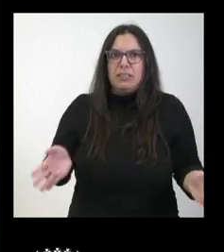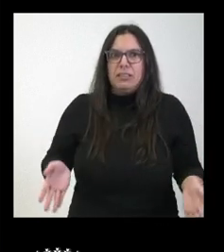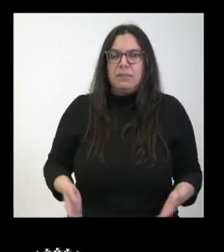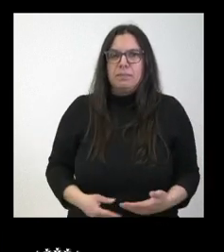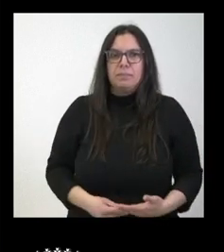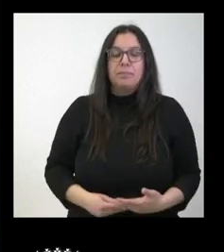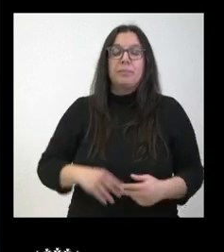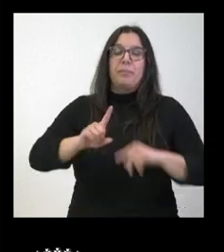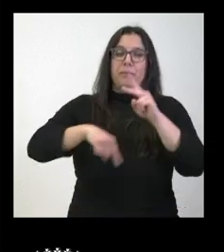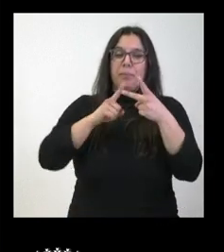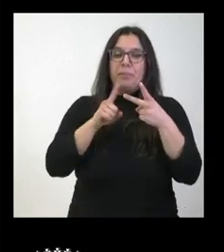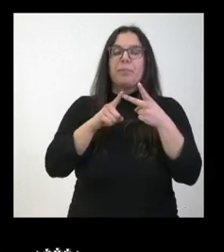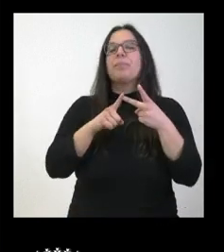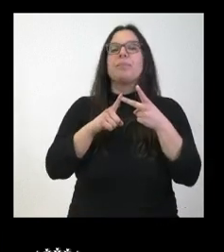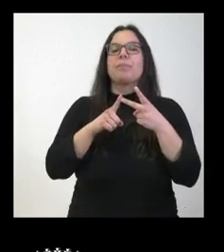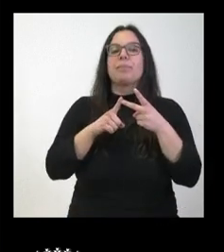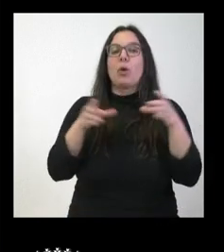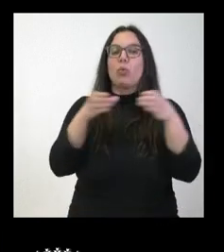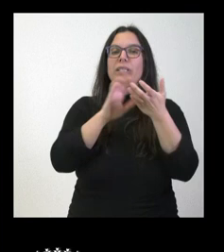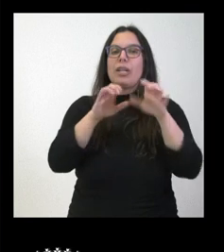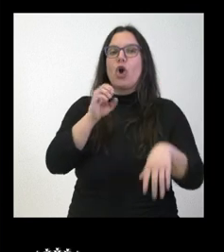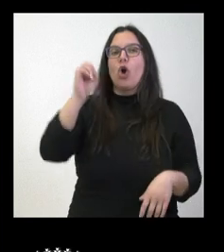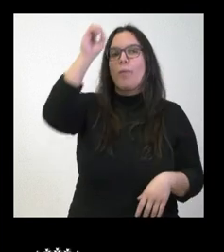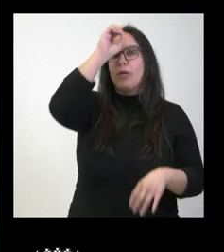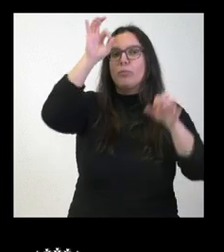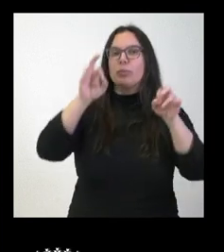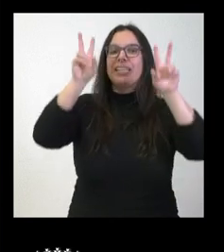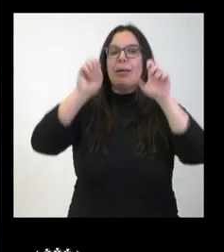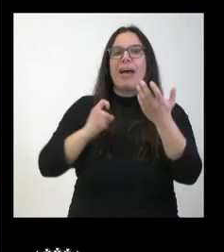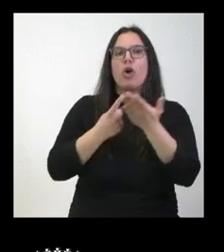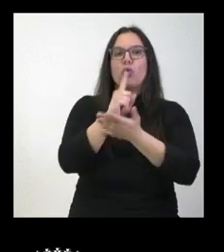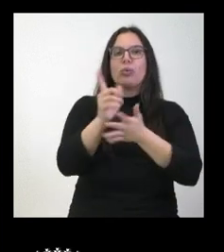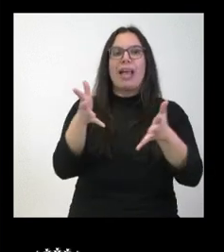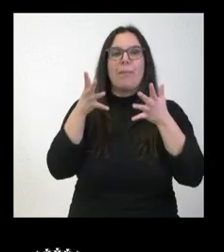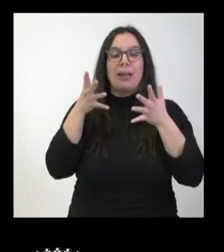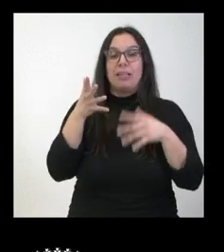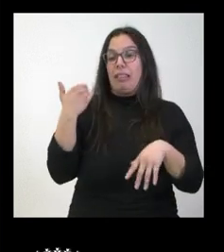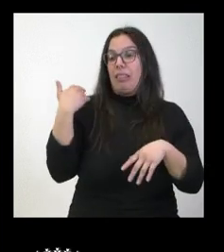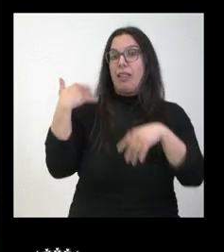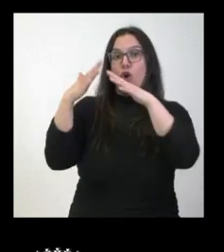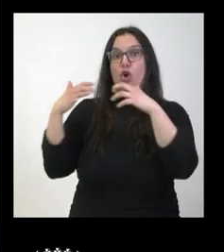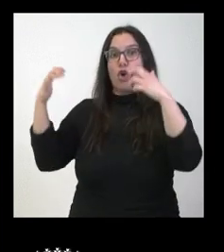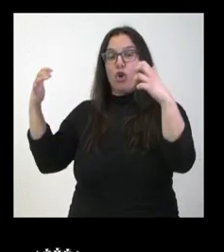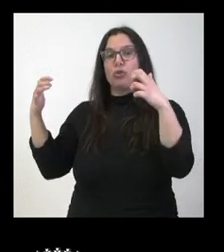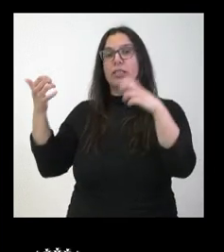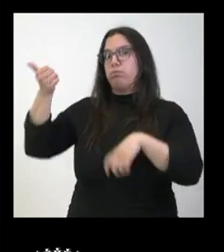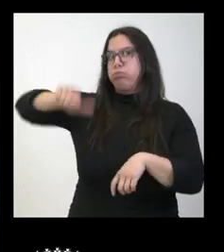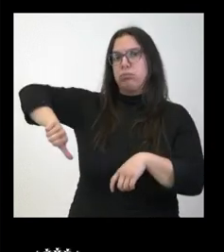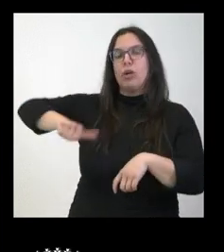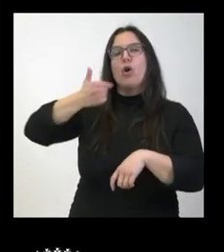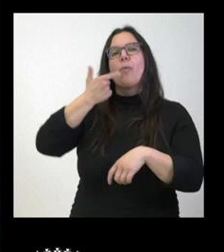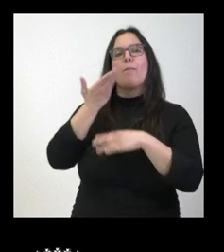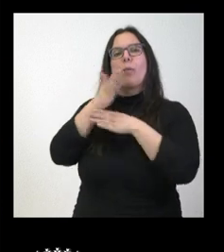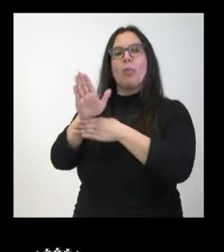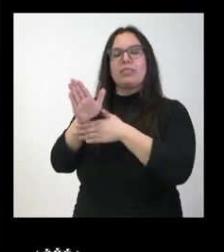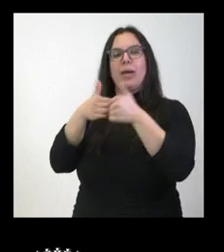Y luego, ¿cuál es la postura exacta de la Junta respecto a la Ruta de la Plata? Porque acaban de rechazar en las Cortes una propuesta